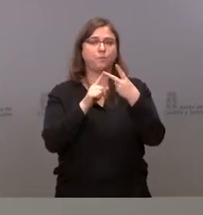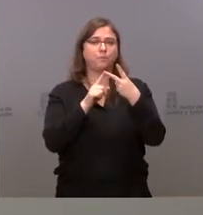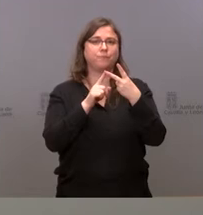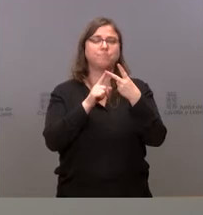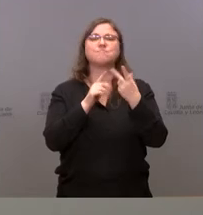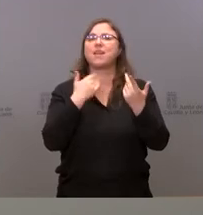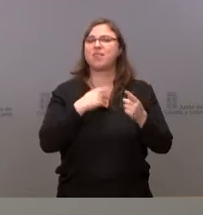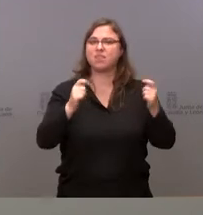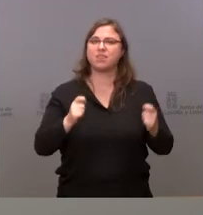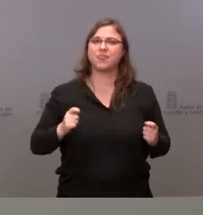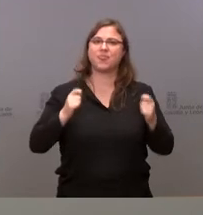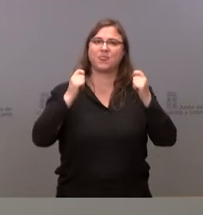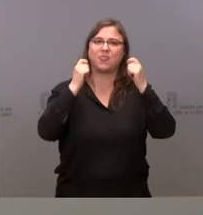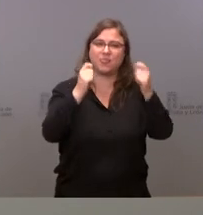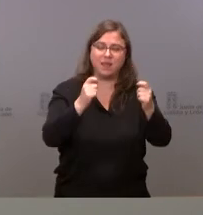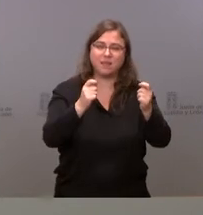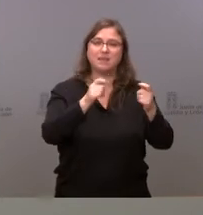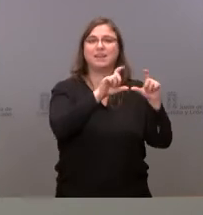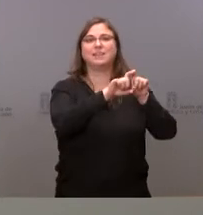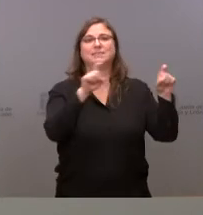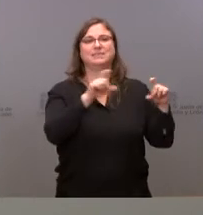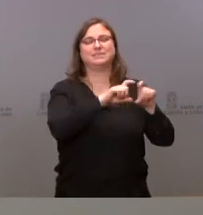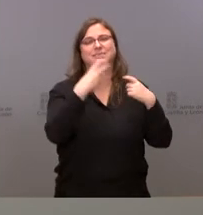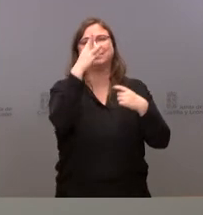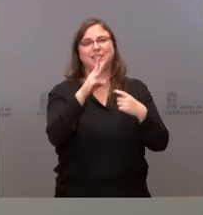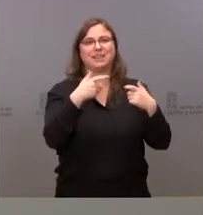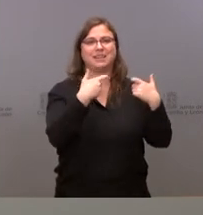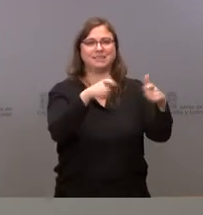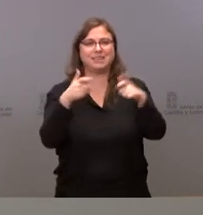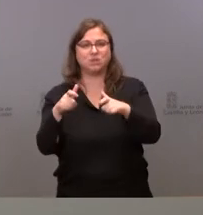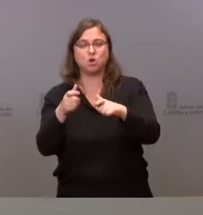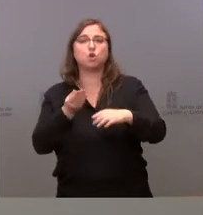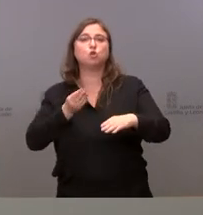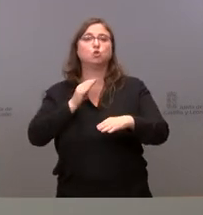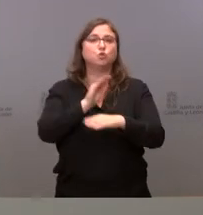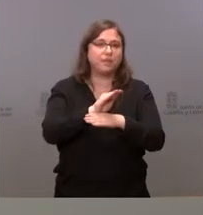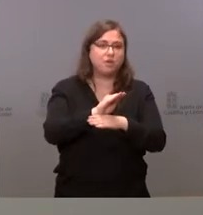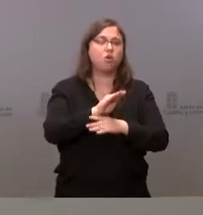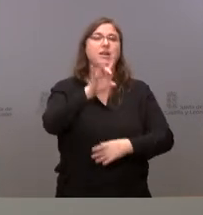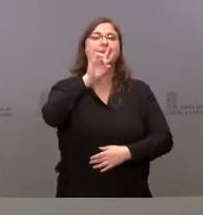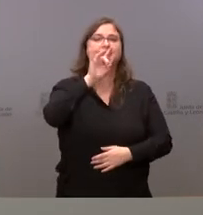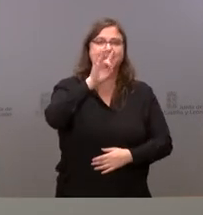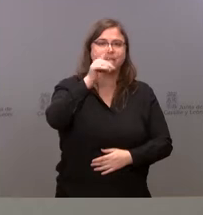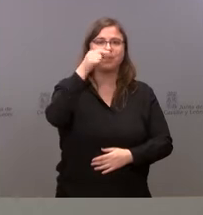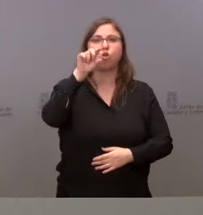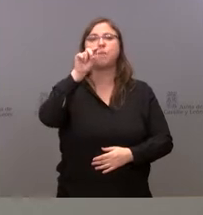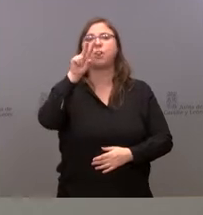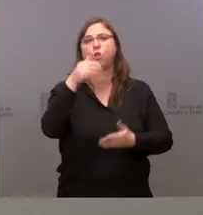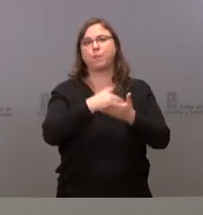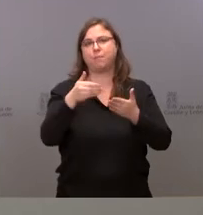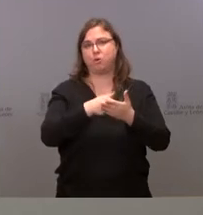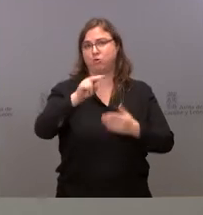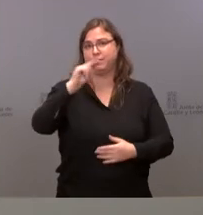otorgar a las entidades del tercer sector una subvención por valor de 15,12 millones de euros.